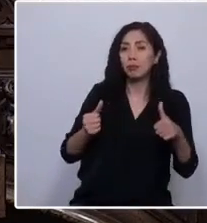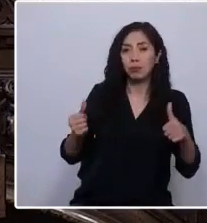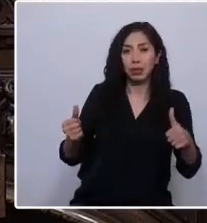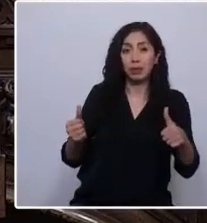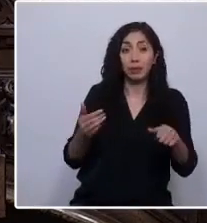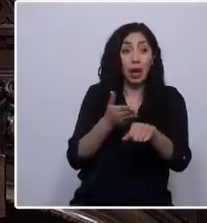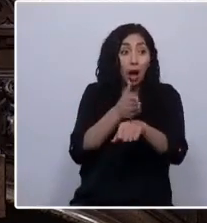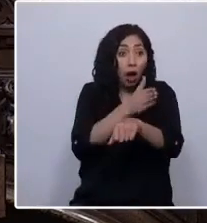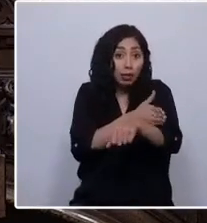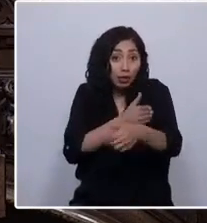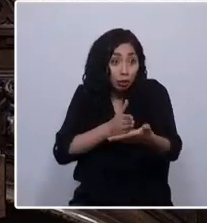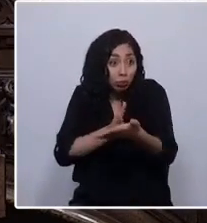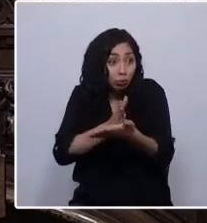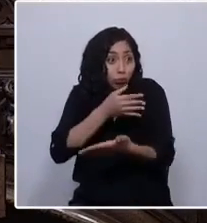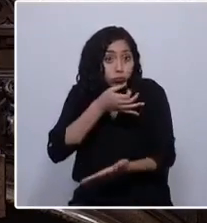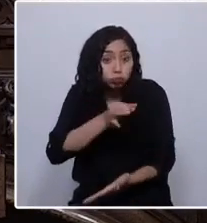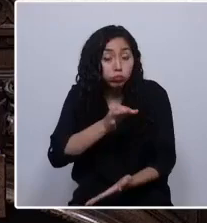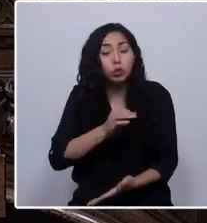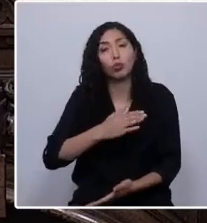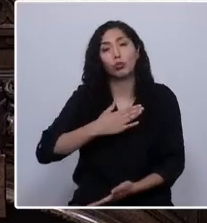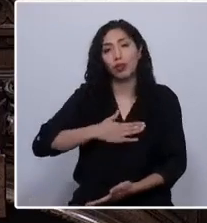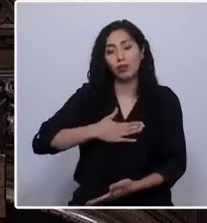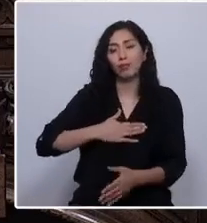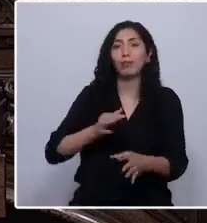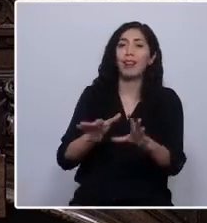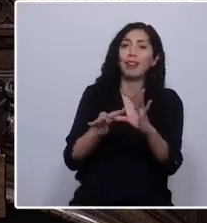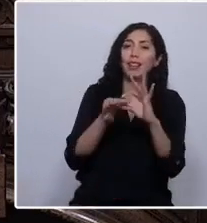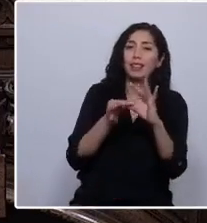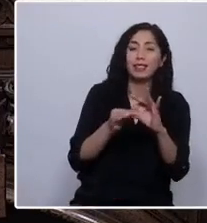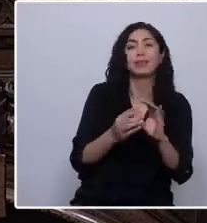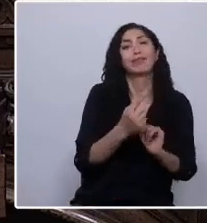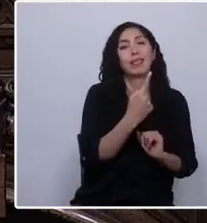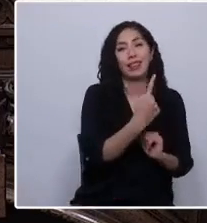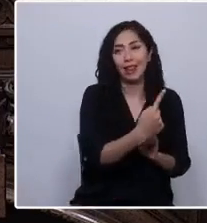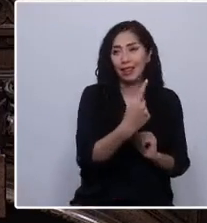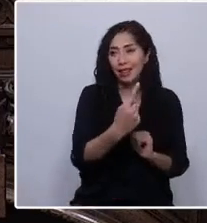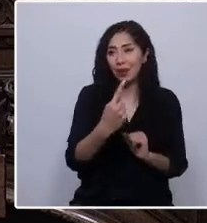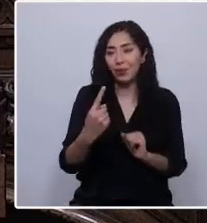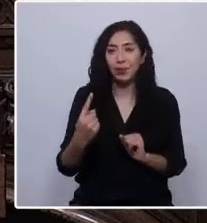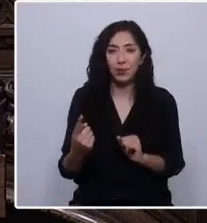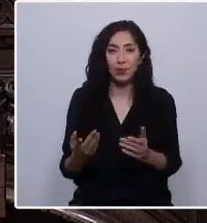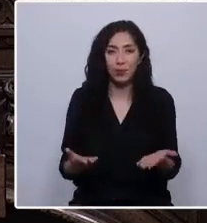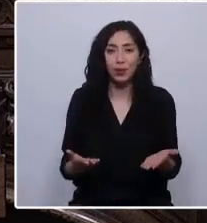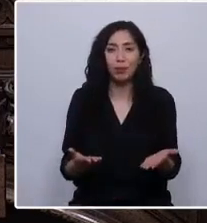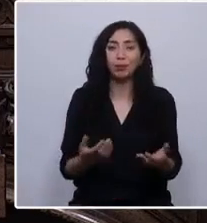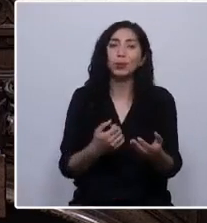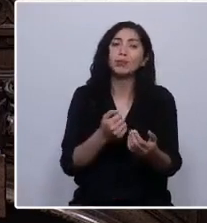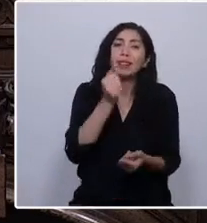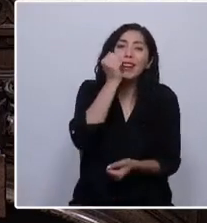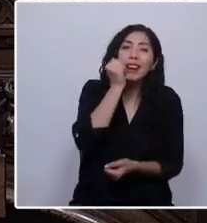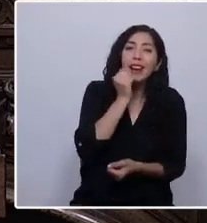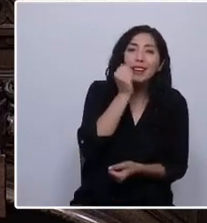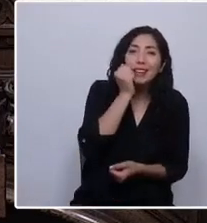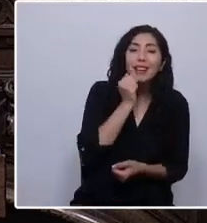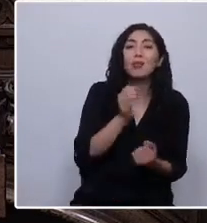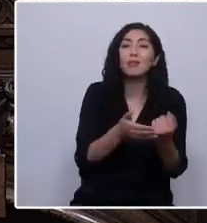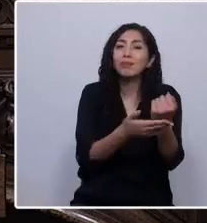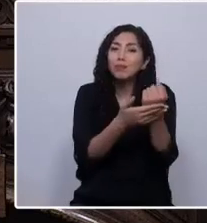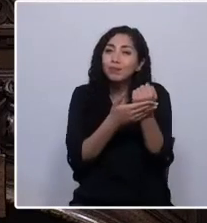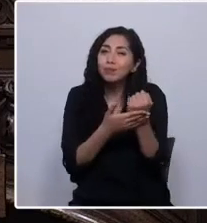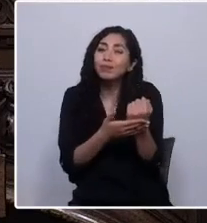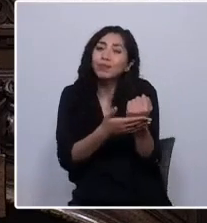Antes de comenzar mi discurso, quiero agradecerles a cada uno de ustedes por el cariño, por la solidaridad